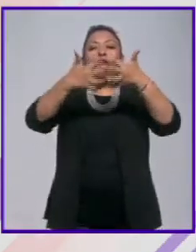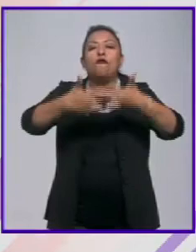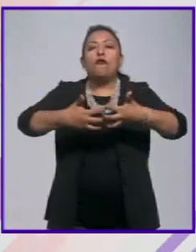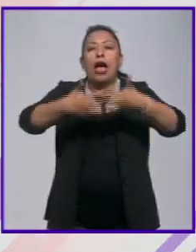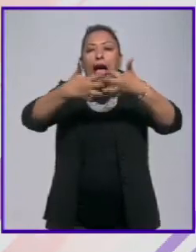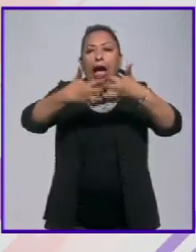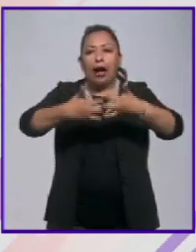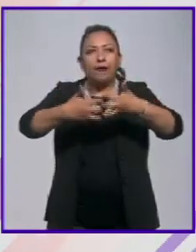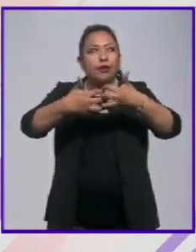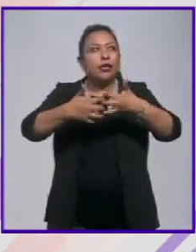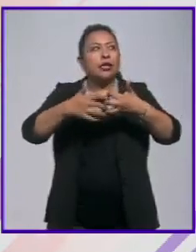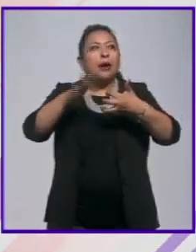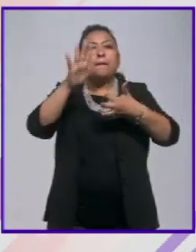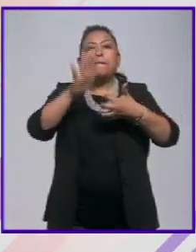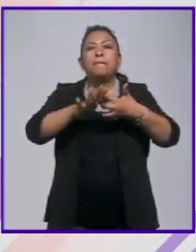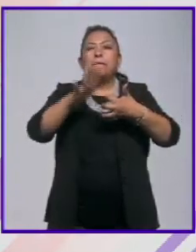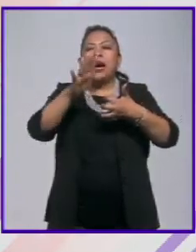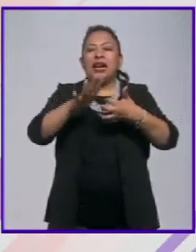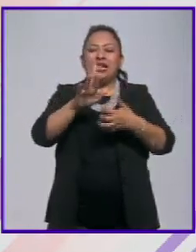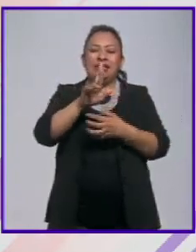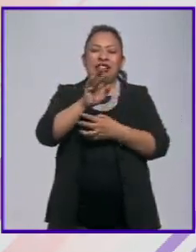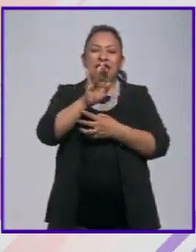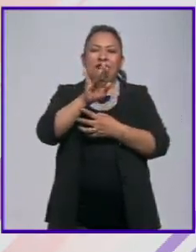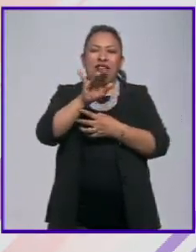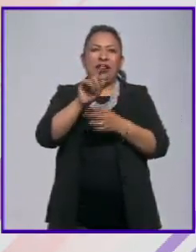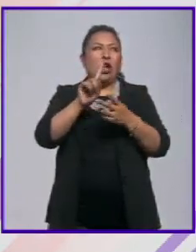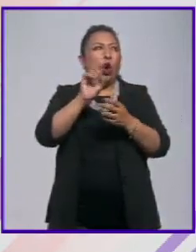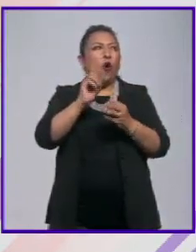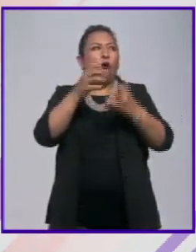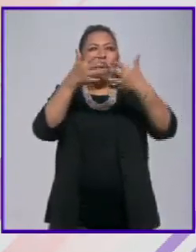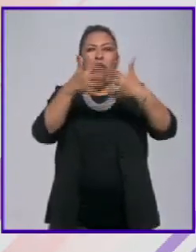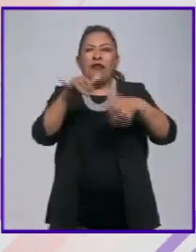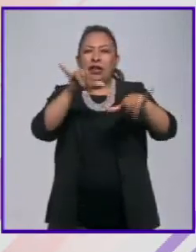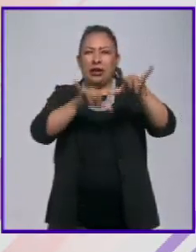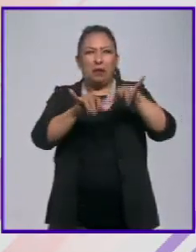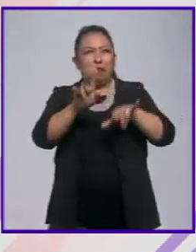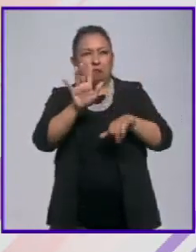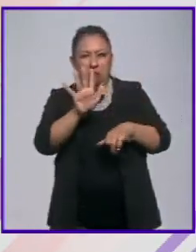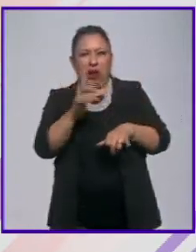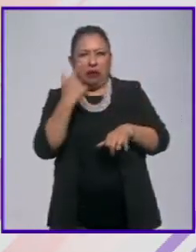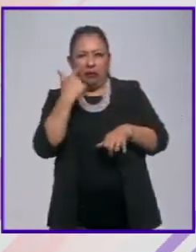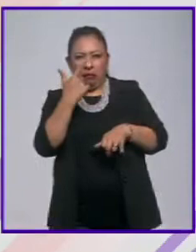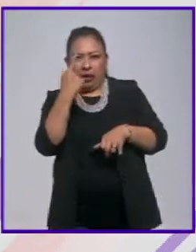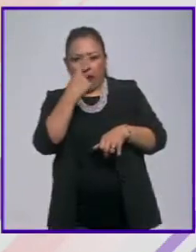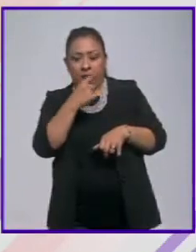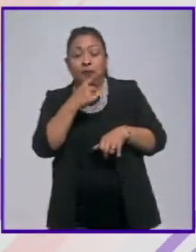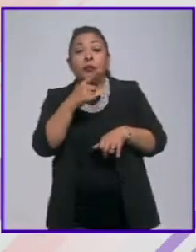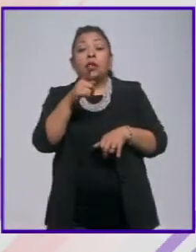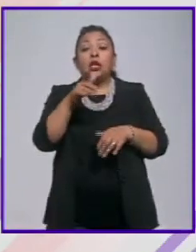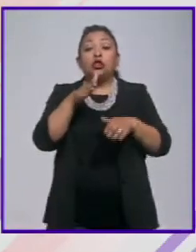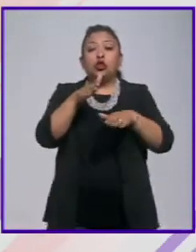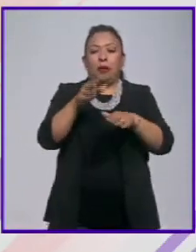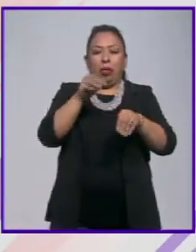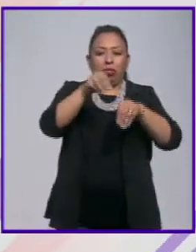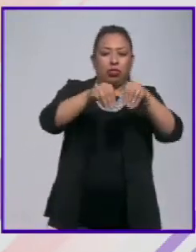parece entre refinería o fábrica de químicos ¿no? En torno a la instalación también se muestran